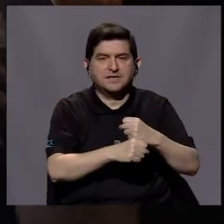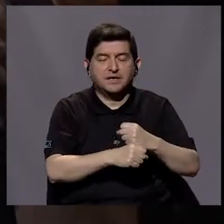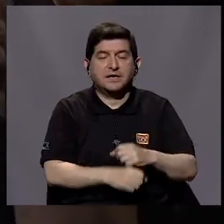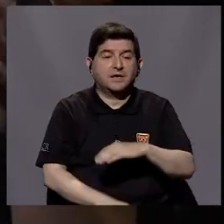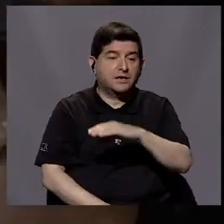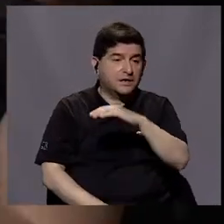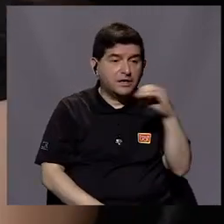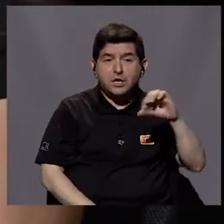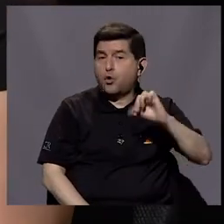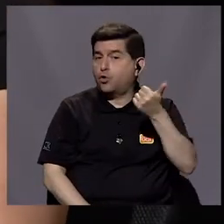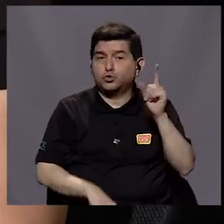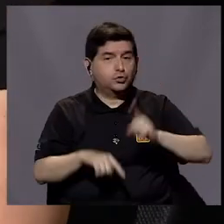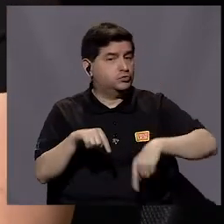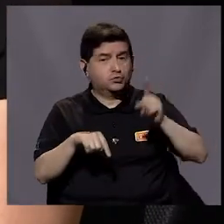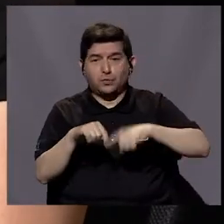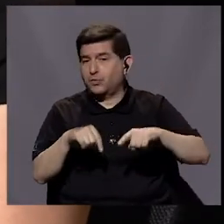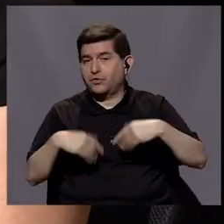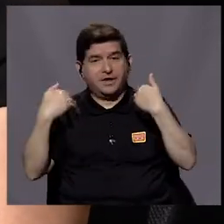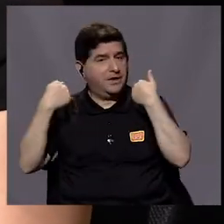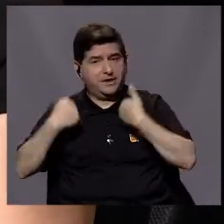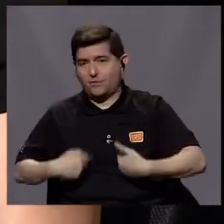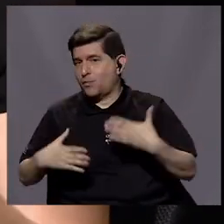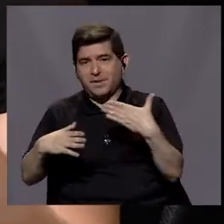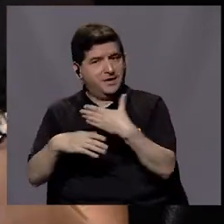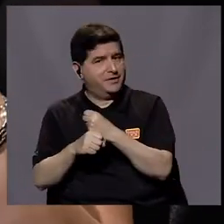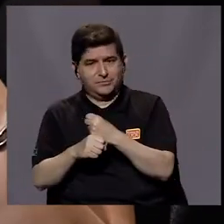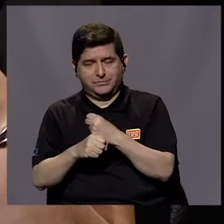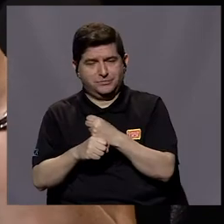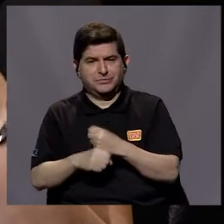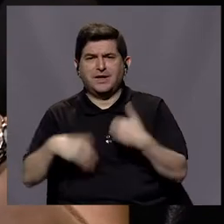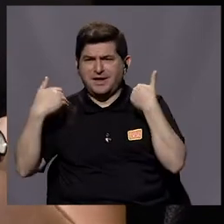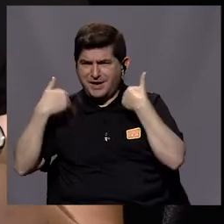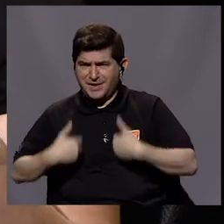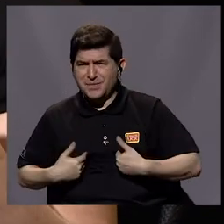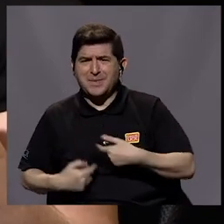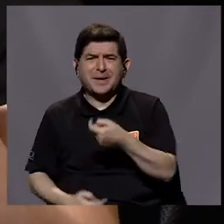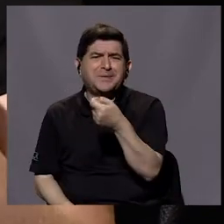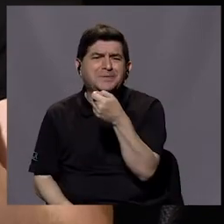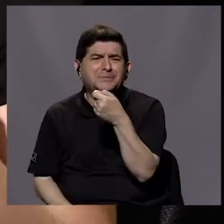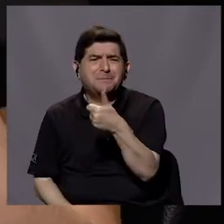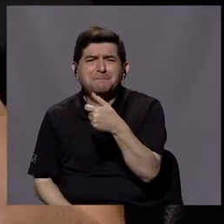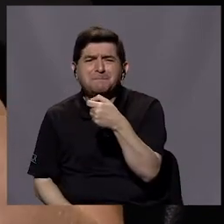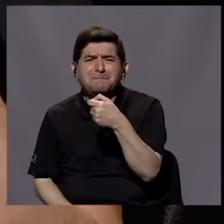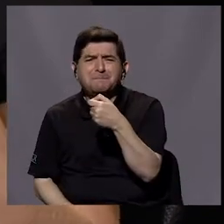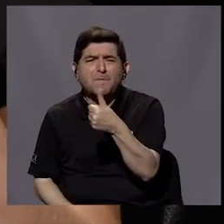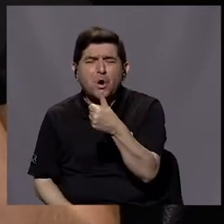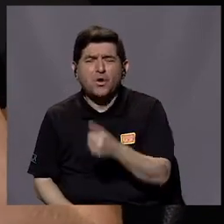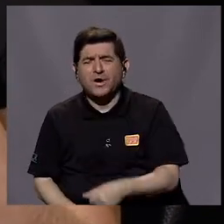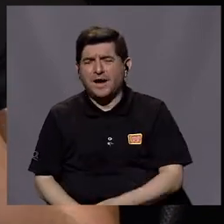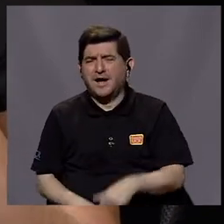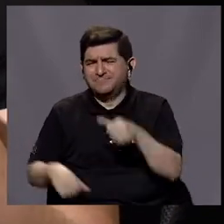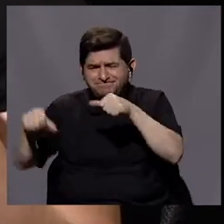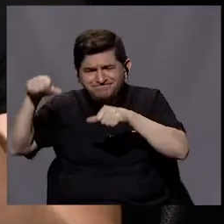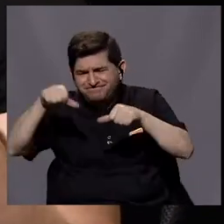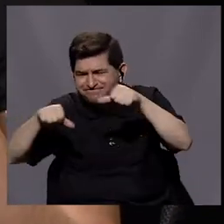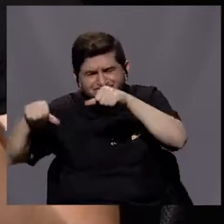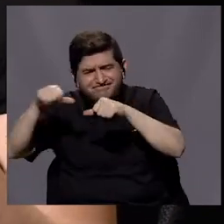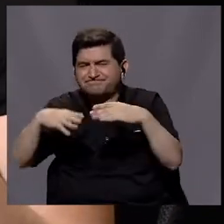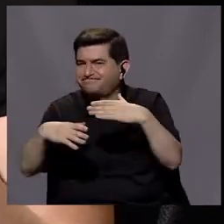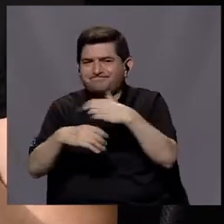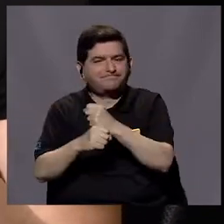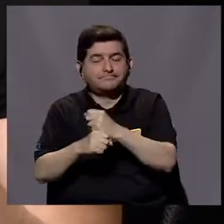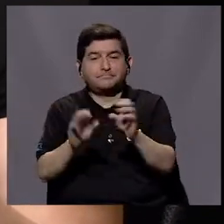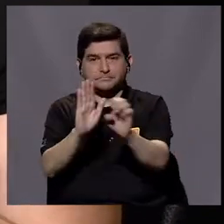y hay experimentos que no podemos hacer en humanos. En humanos es muy poca la experimentación